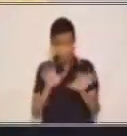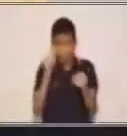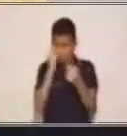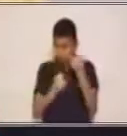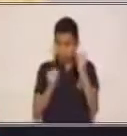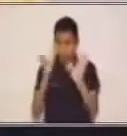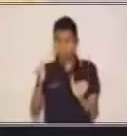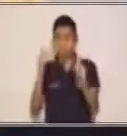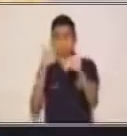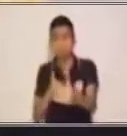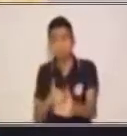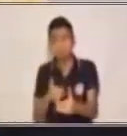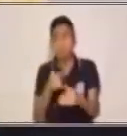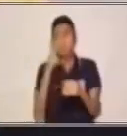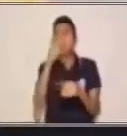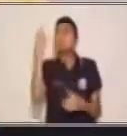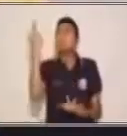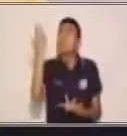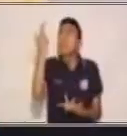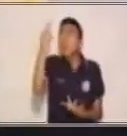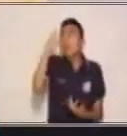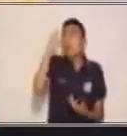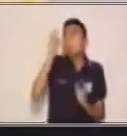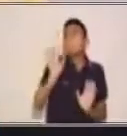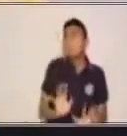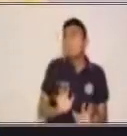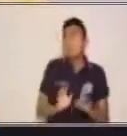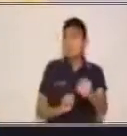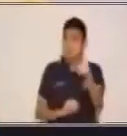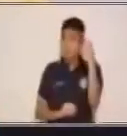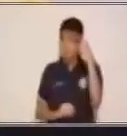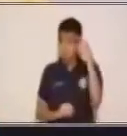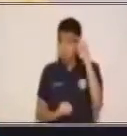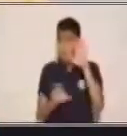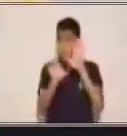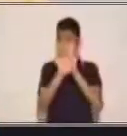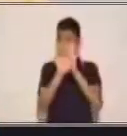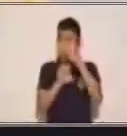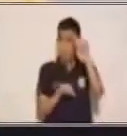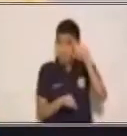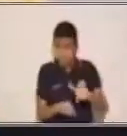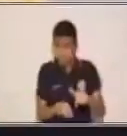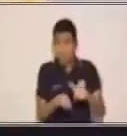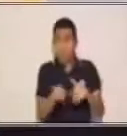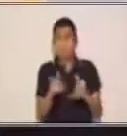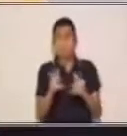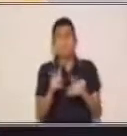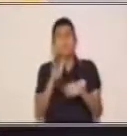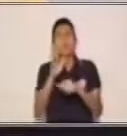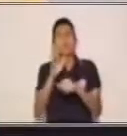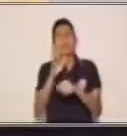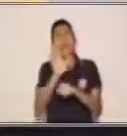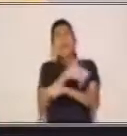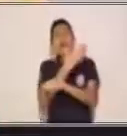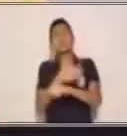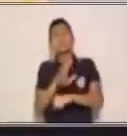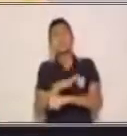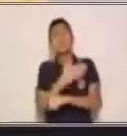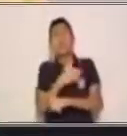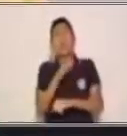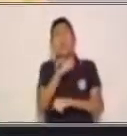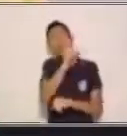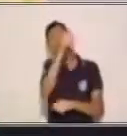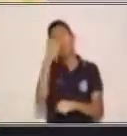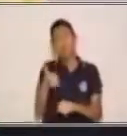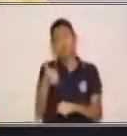preguntas. ¿Qué te parece si vamos a escuchar otra canción? ¿Verdad que sí?